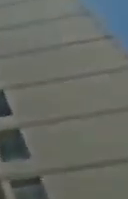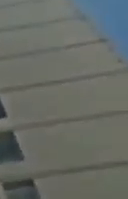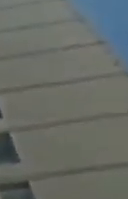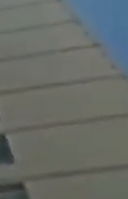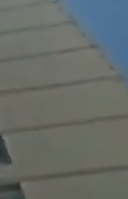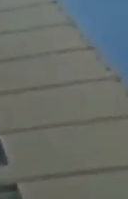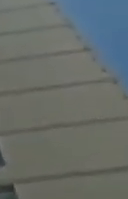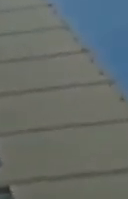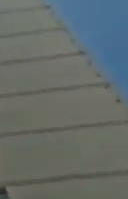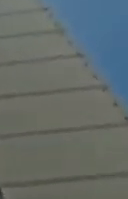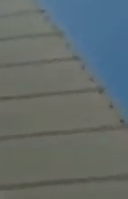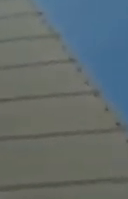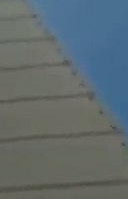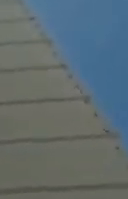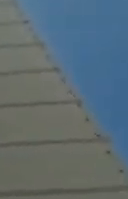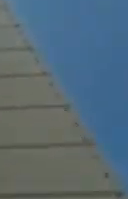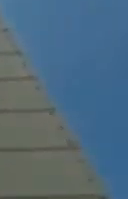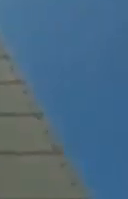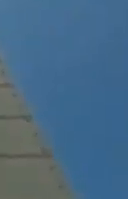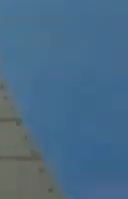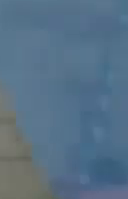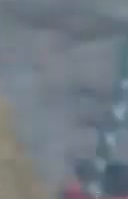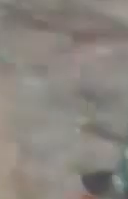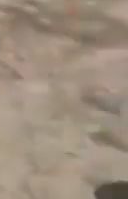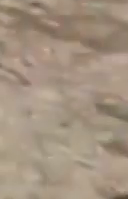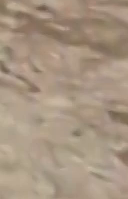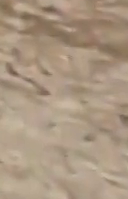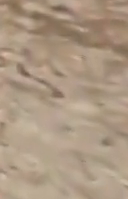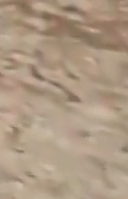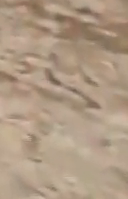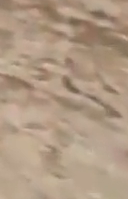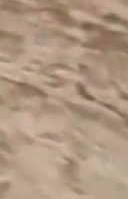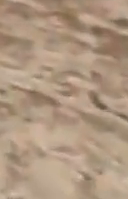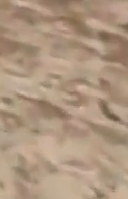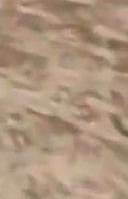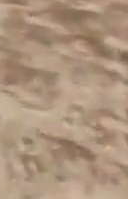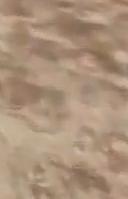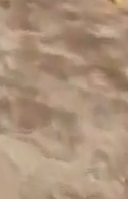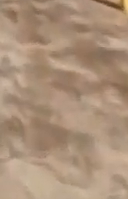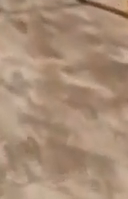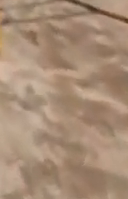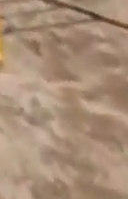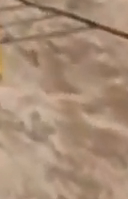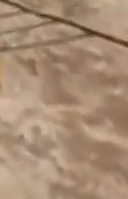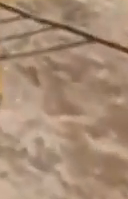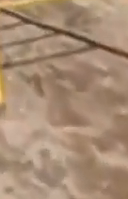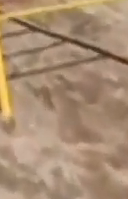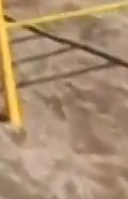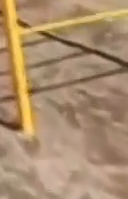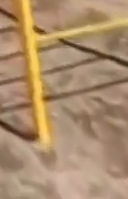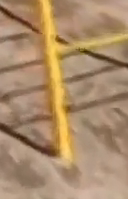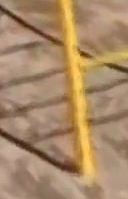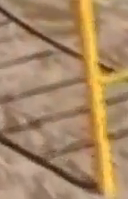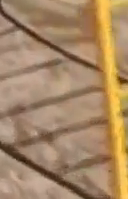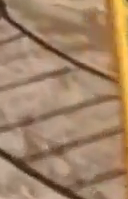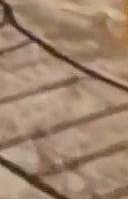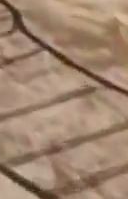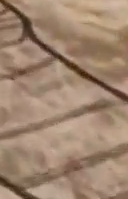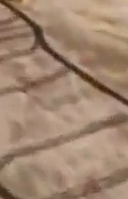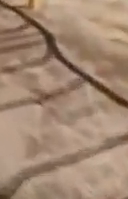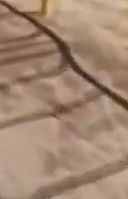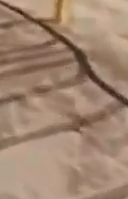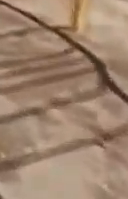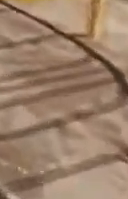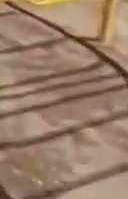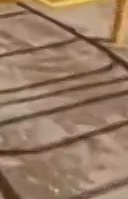es ejemplo del modelo social que convierte la vivienda en un derecho humano de la familia y no en una mercancía. Observamos entonces